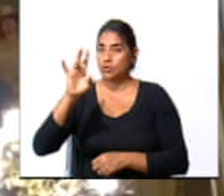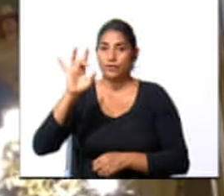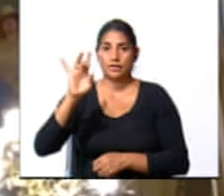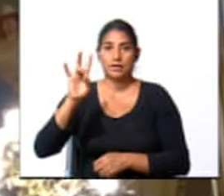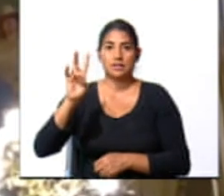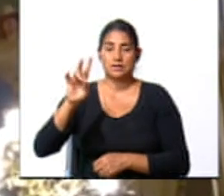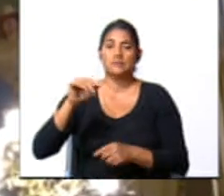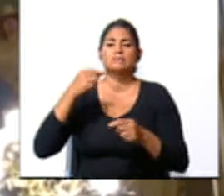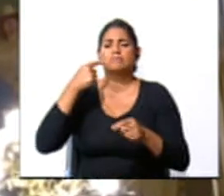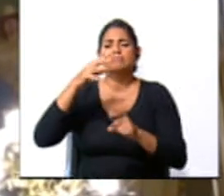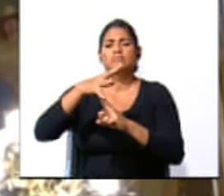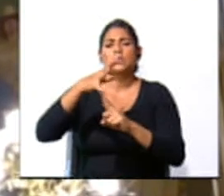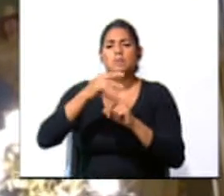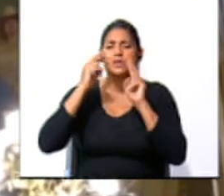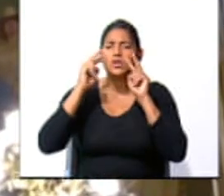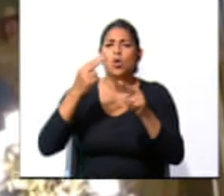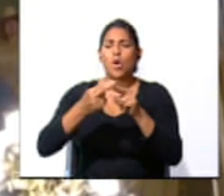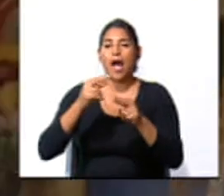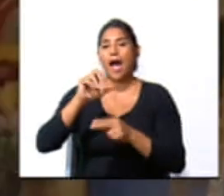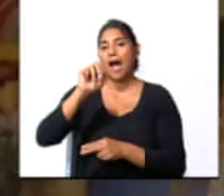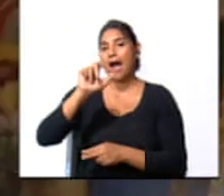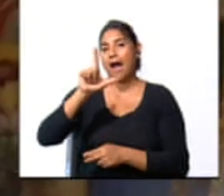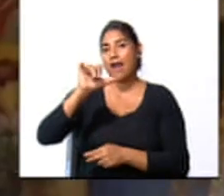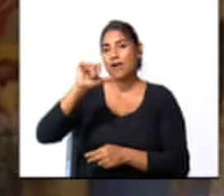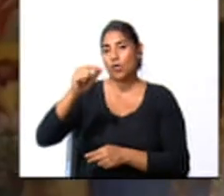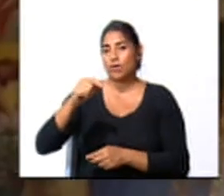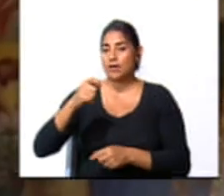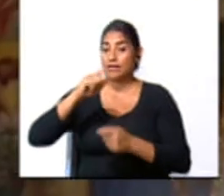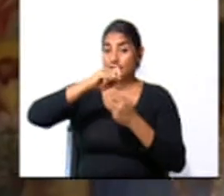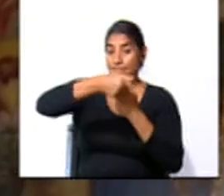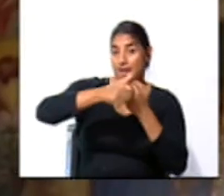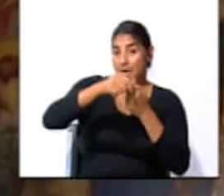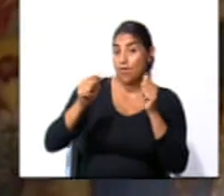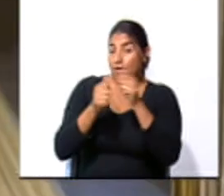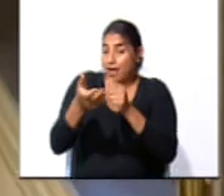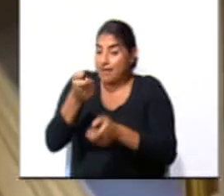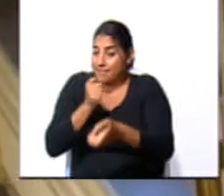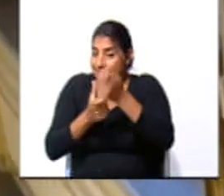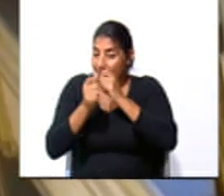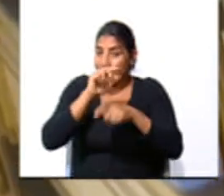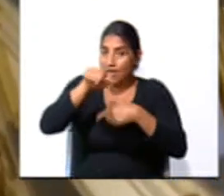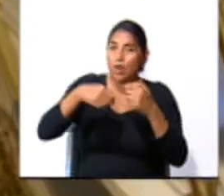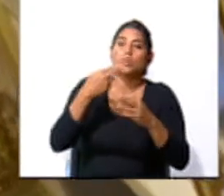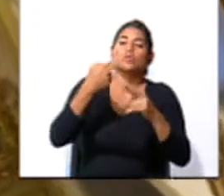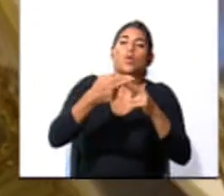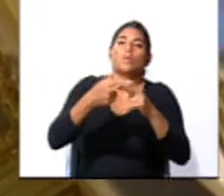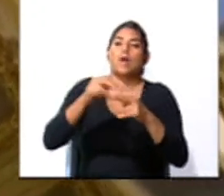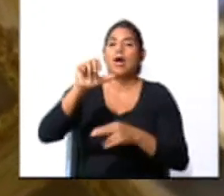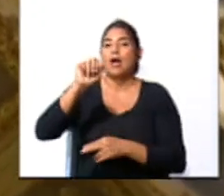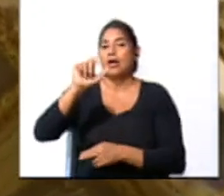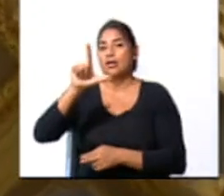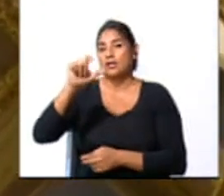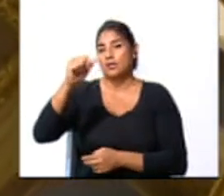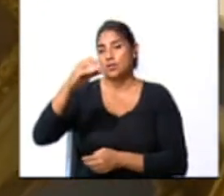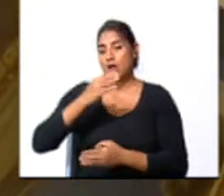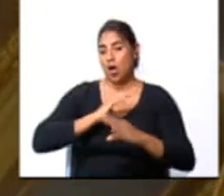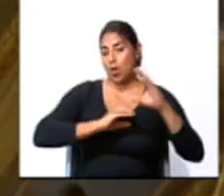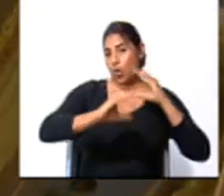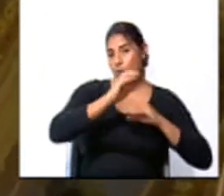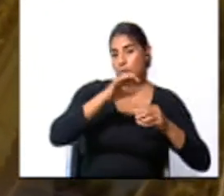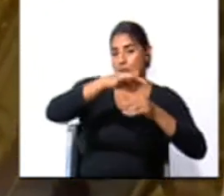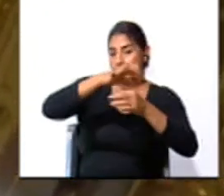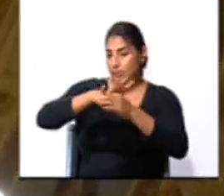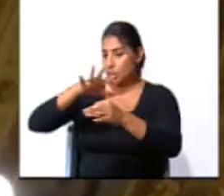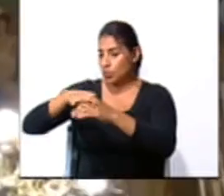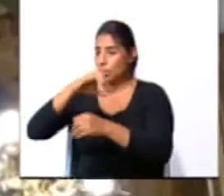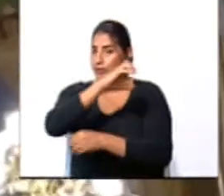conocido popularmente como la alegoría del café y el banano, cuyo nombre oficial es alegoría del comercio y la agricultura